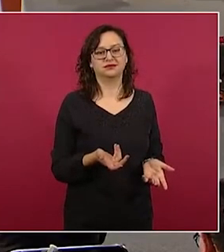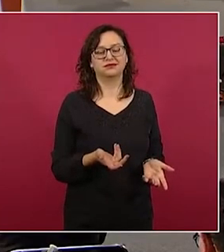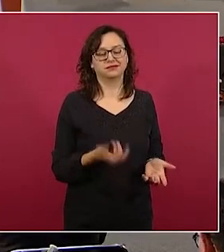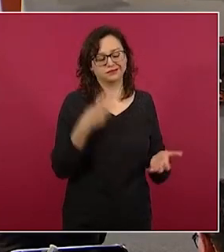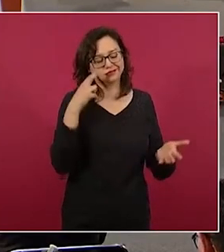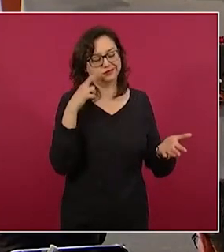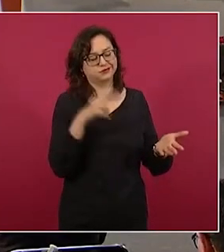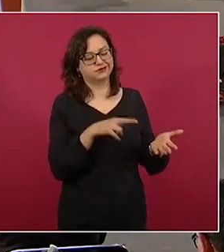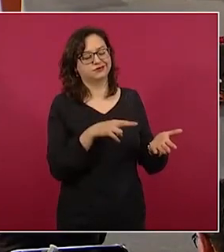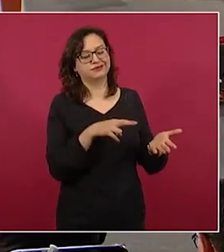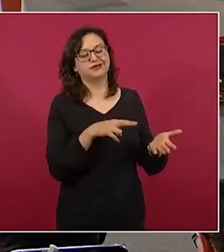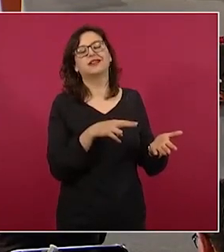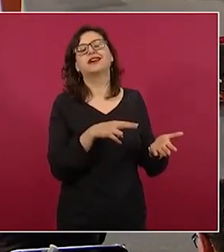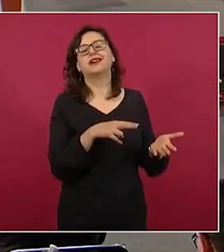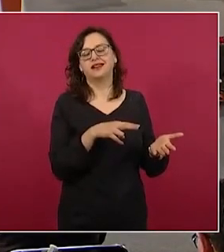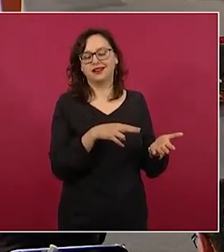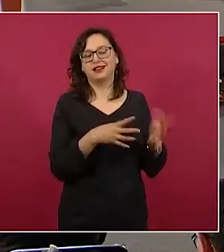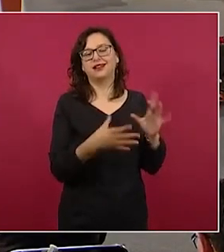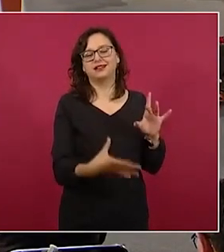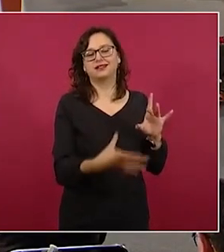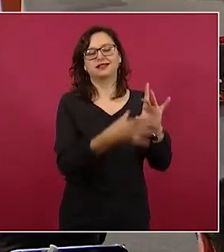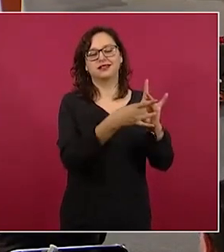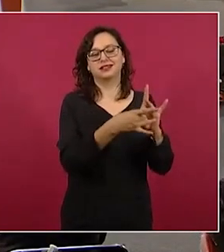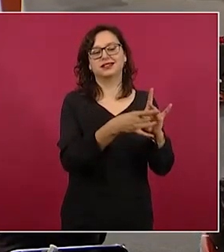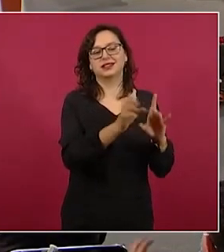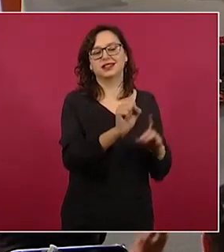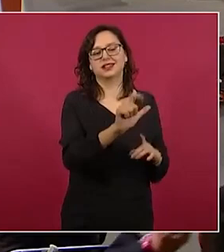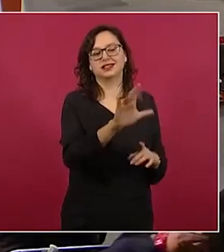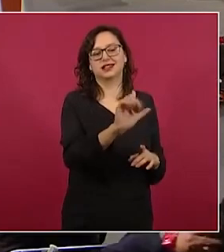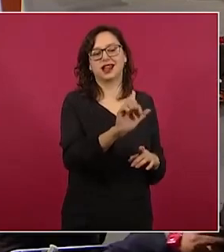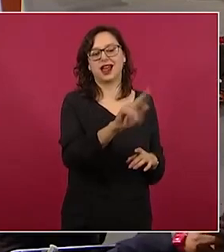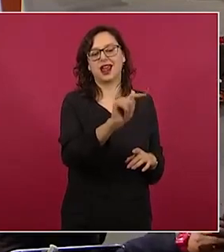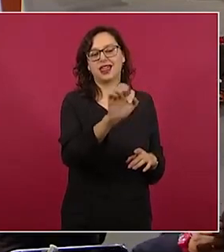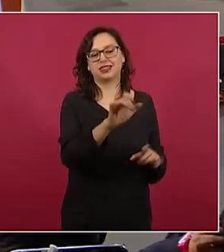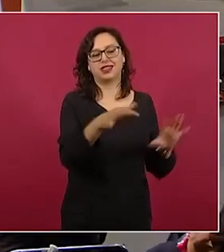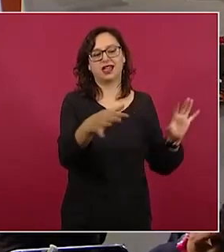seguramente tienen relación con los dueños de Xcaret.